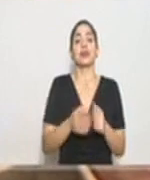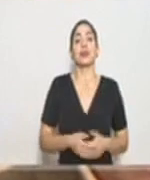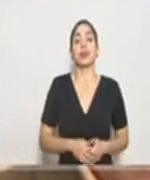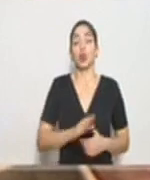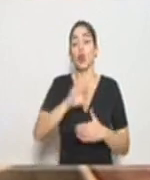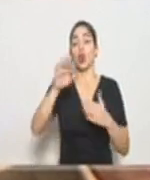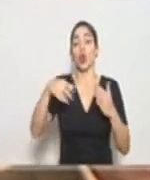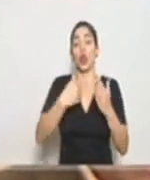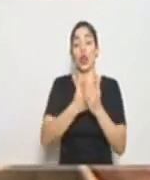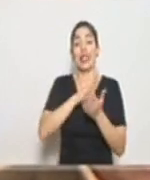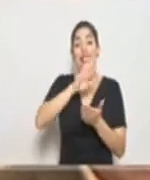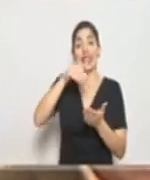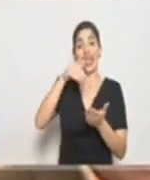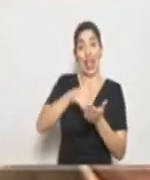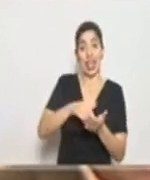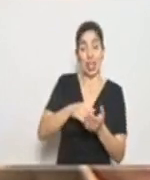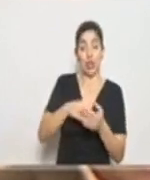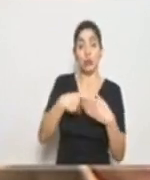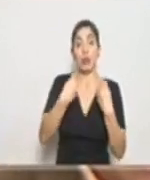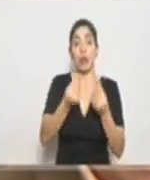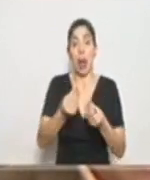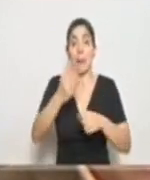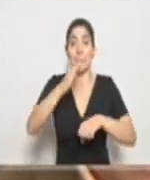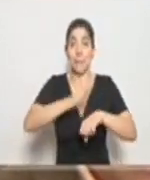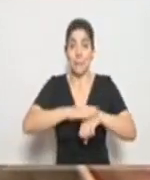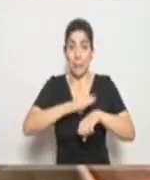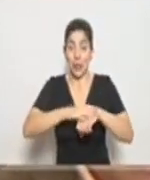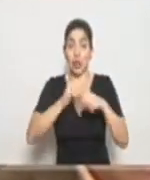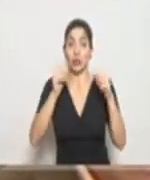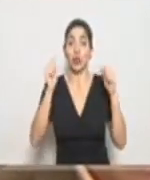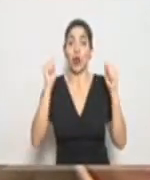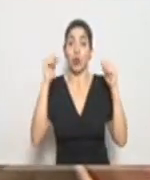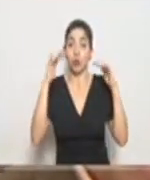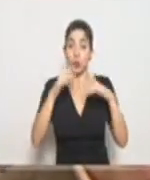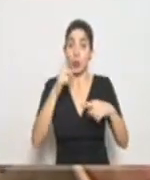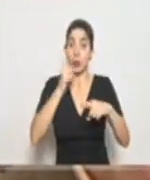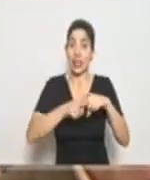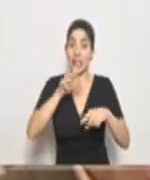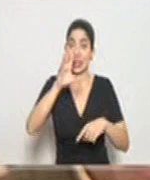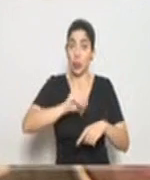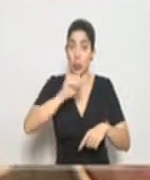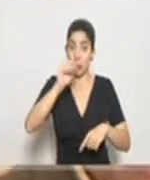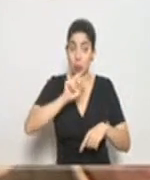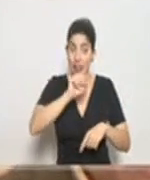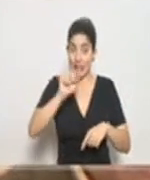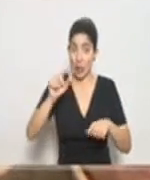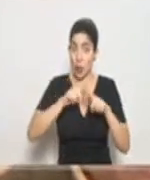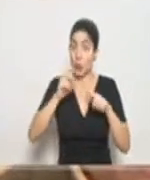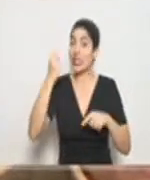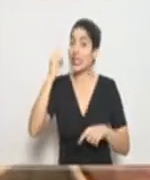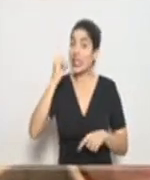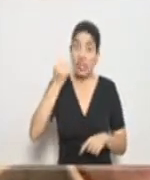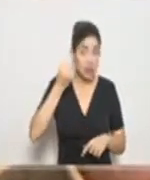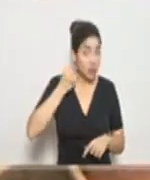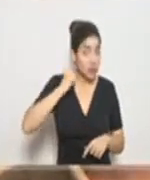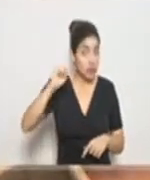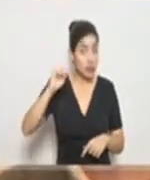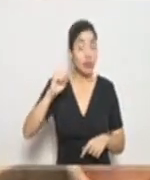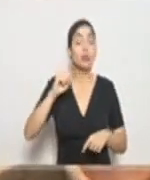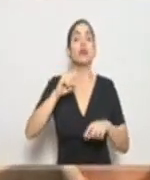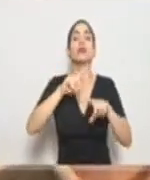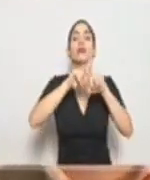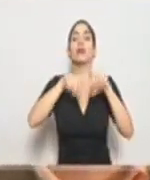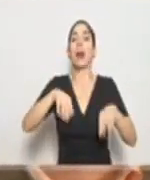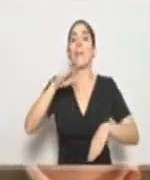que hemos permitido el funcionamiento con el aforo reducido al 50% también si incumplen esta medida se le suspende